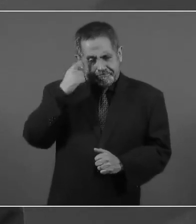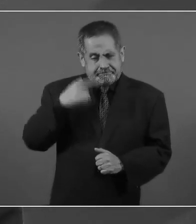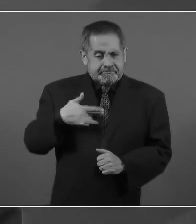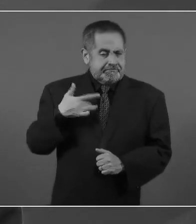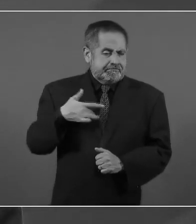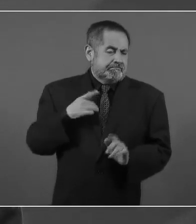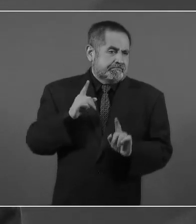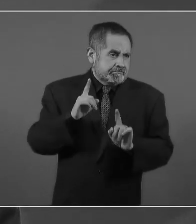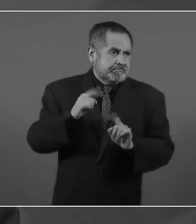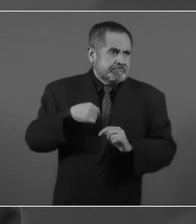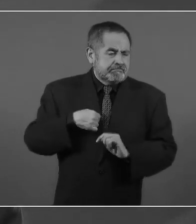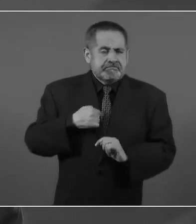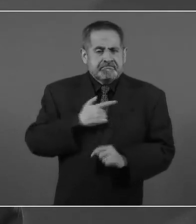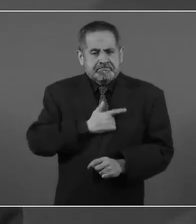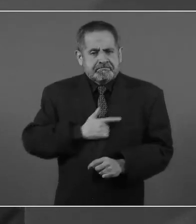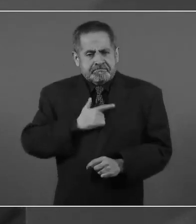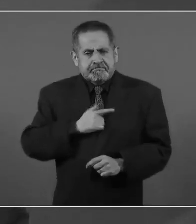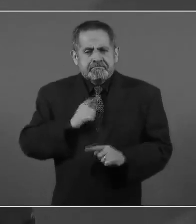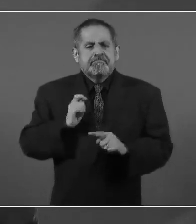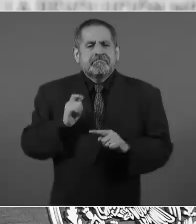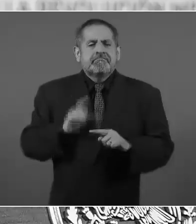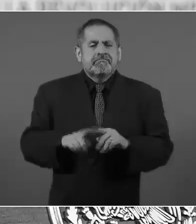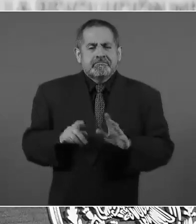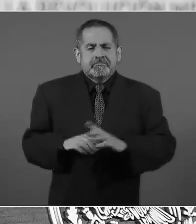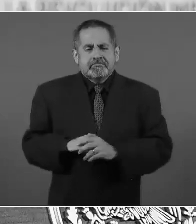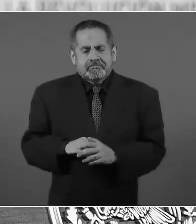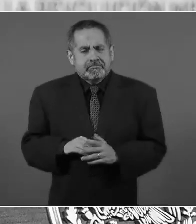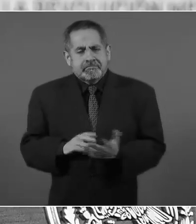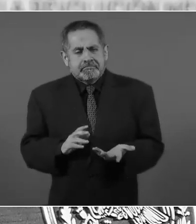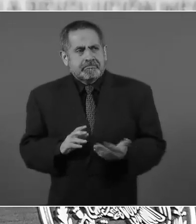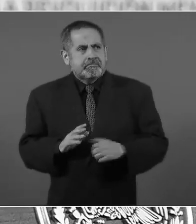porque no les tengo